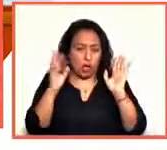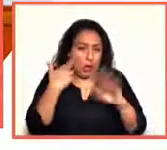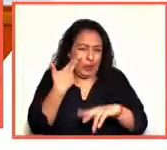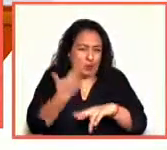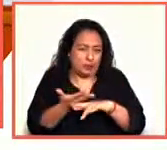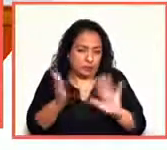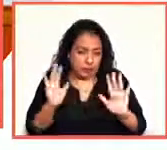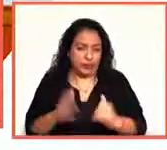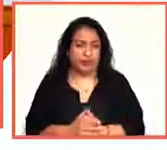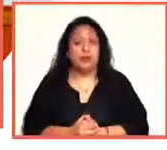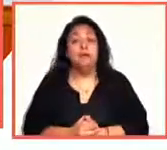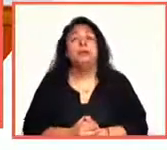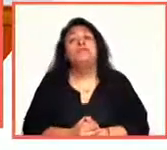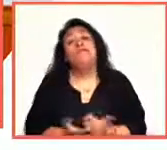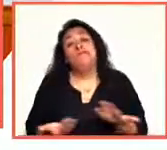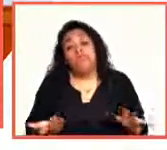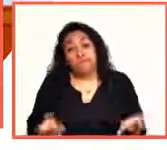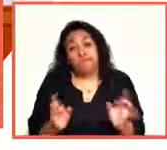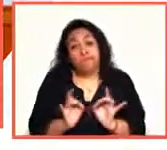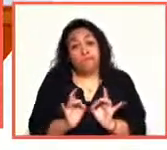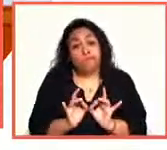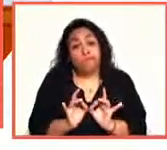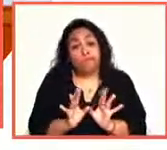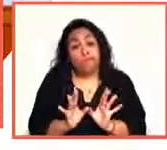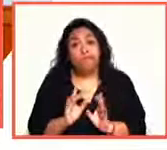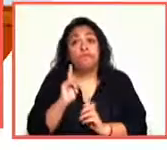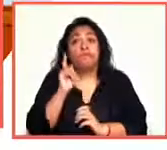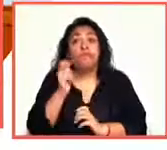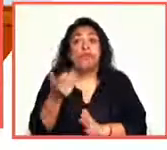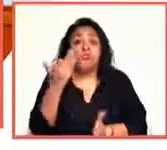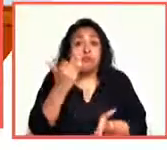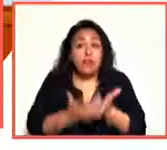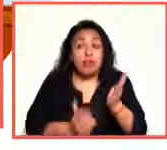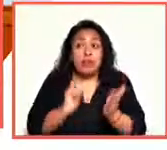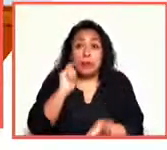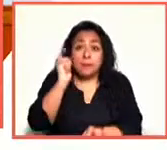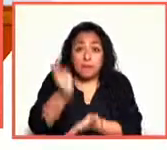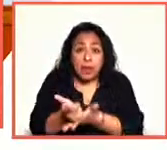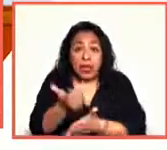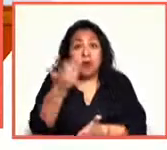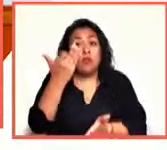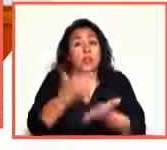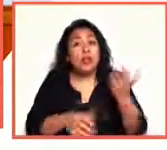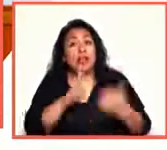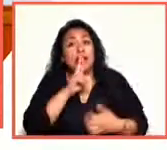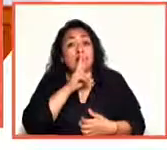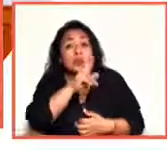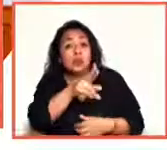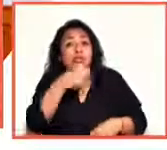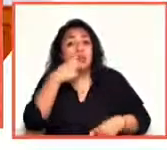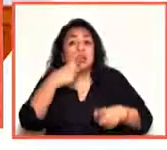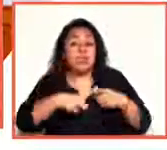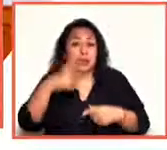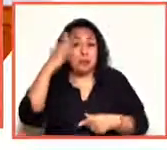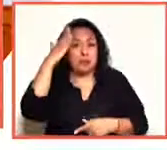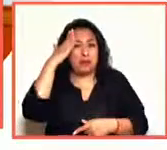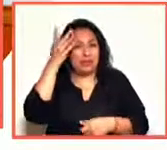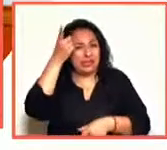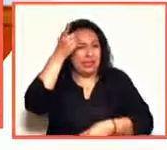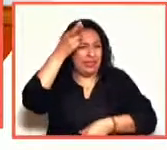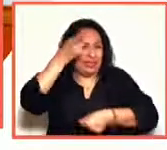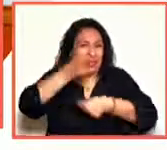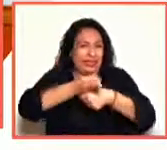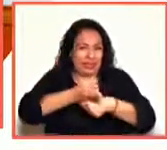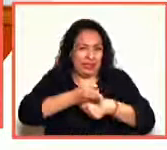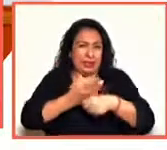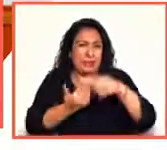la situación se derivó de la falta de pagos y la falta de respuesta de parte de la mesa directiva de